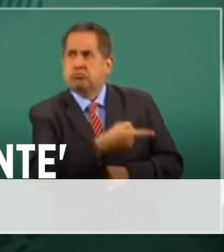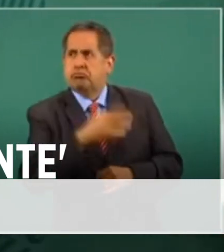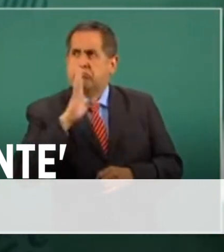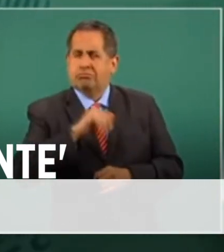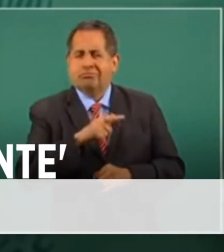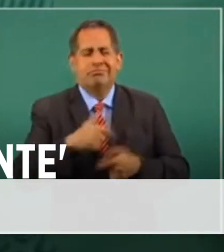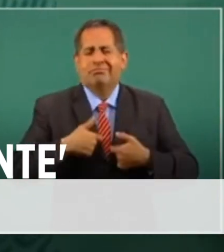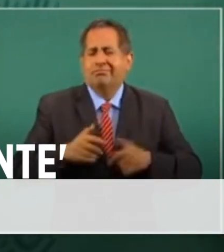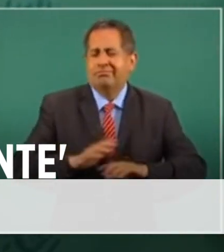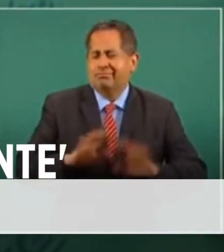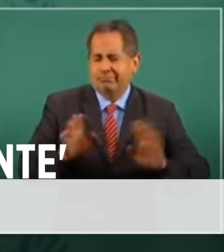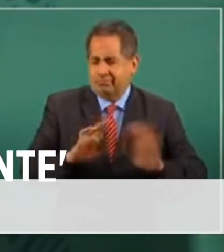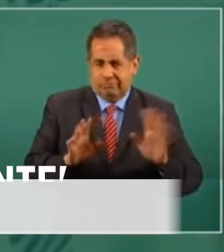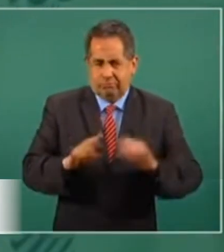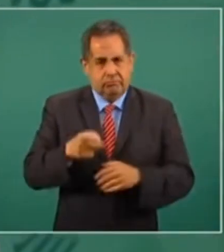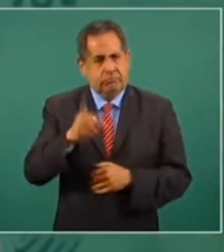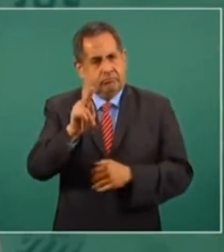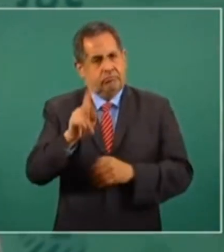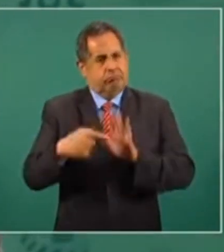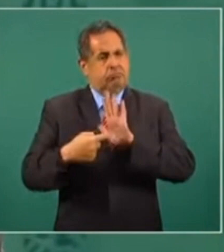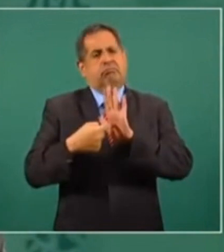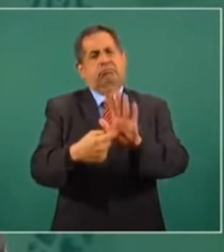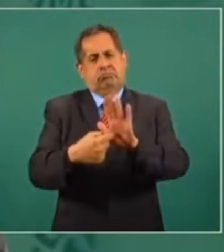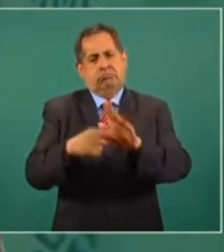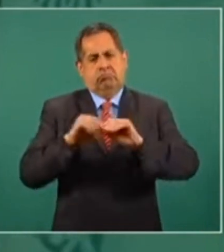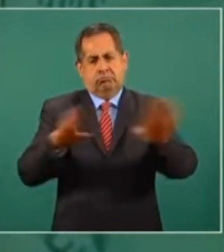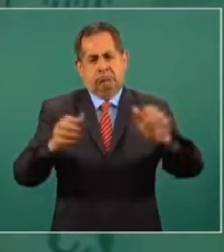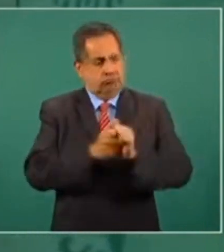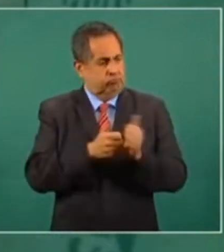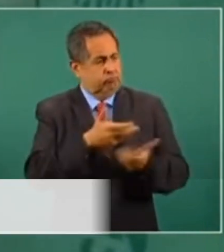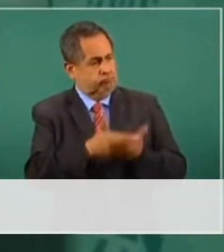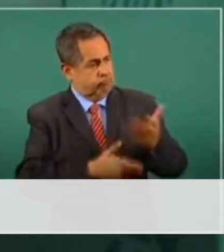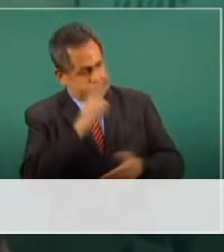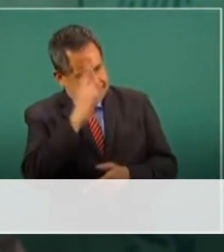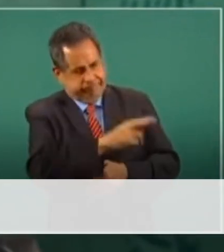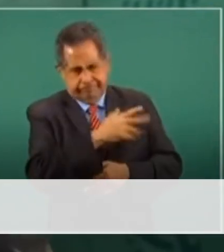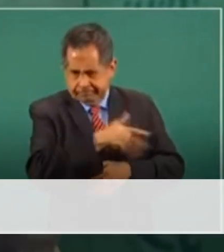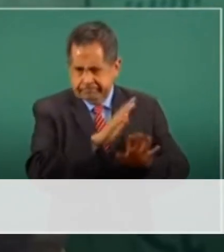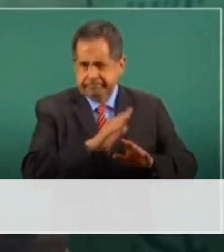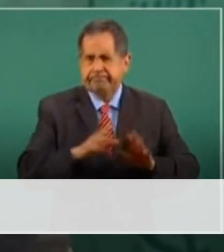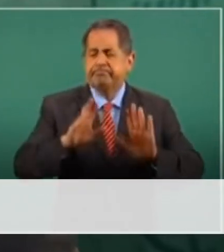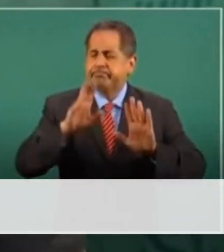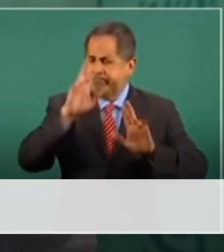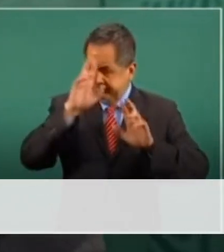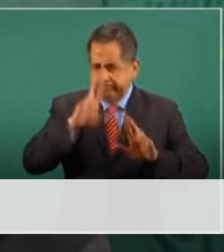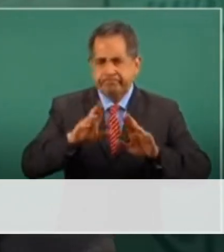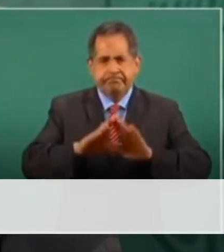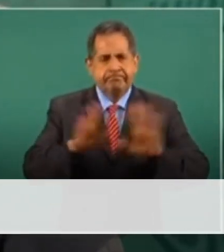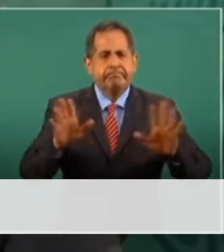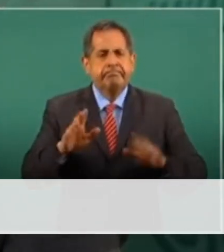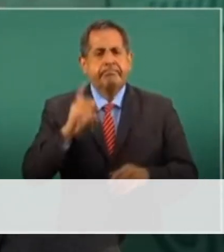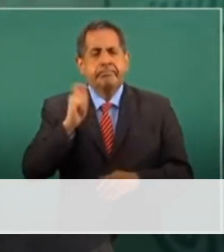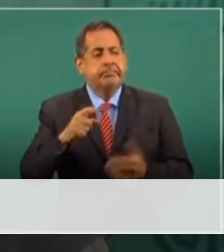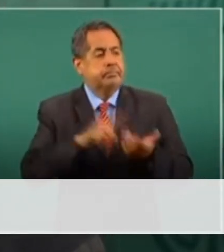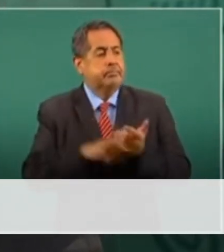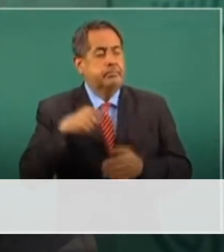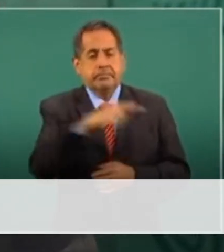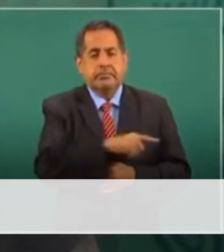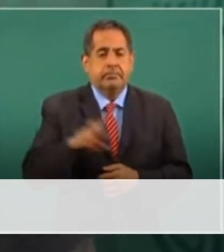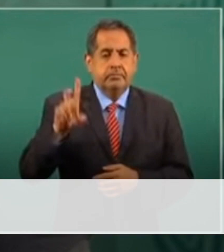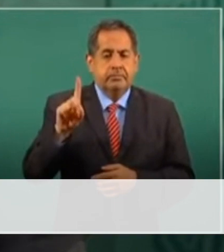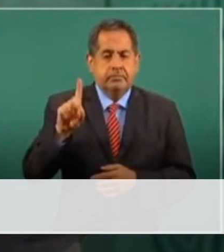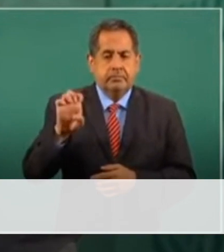pero sí, con todo respeto, creo que ese organismo, esa agencia